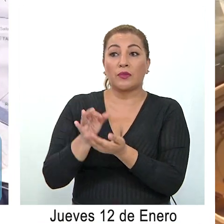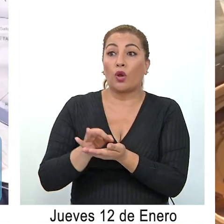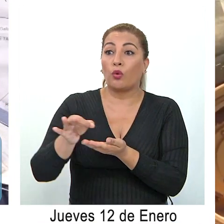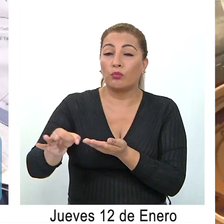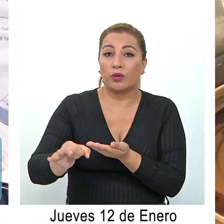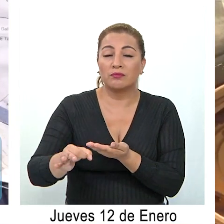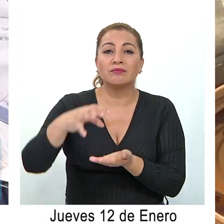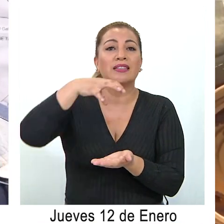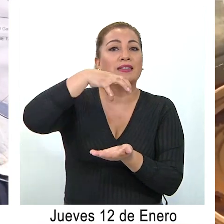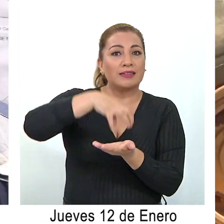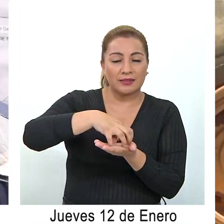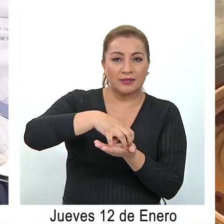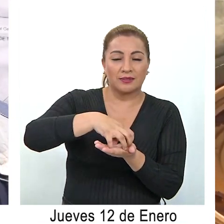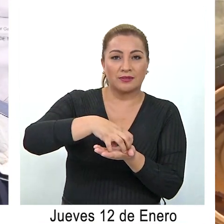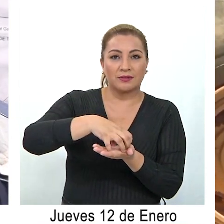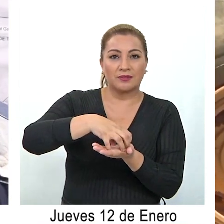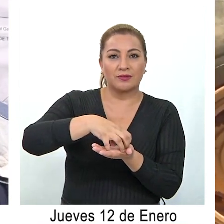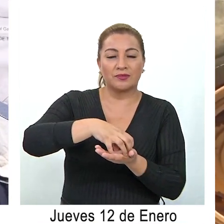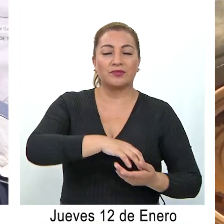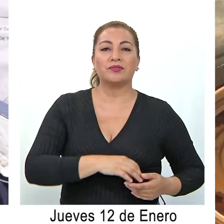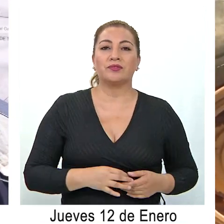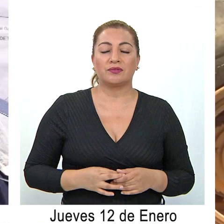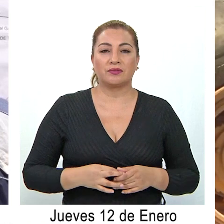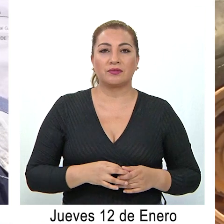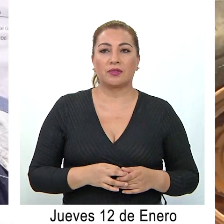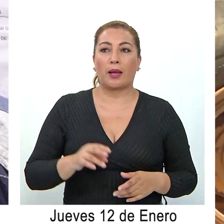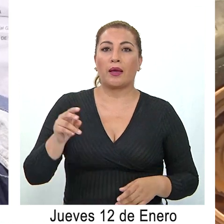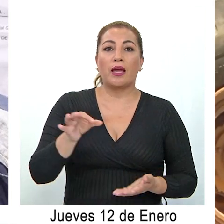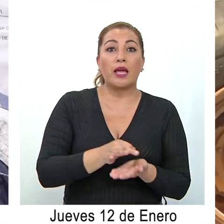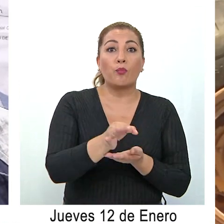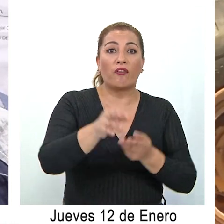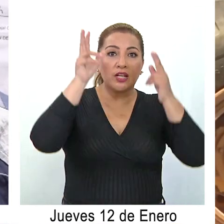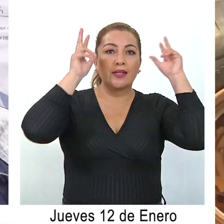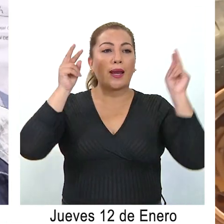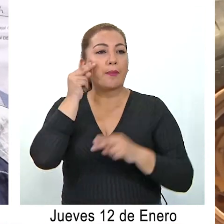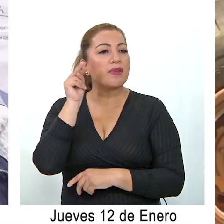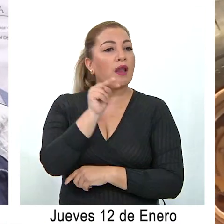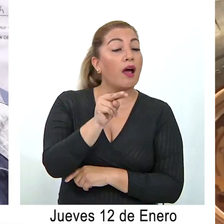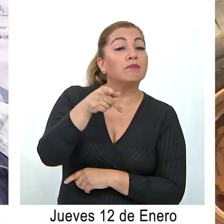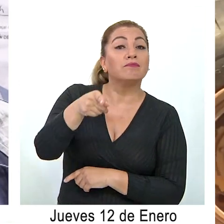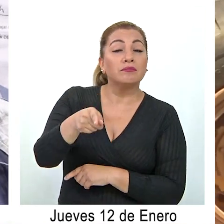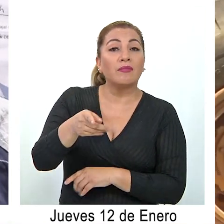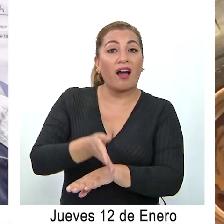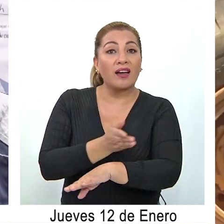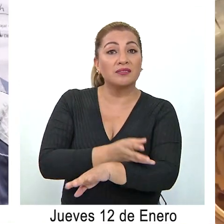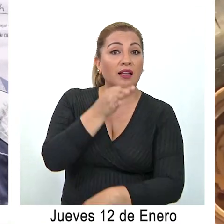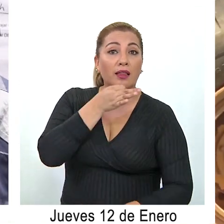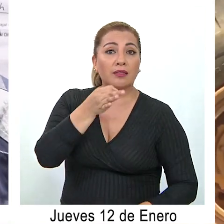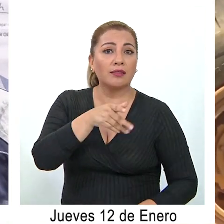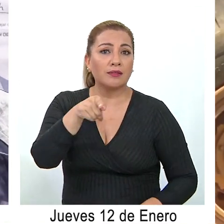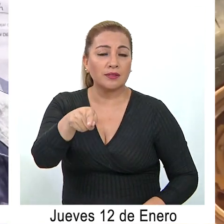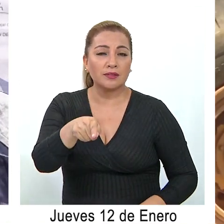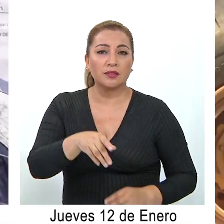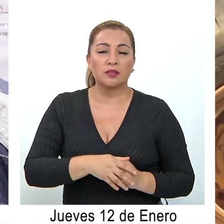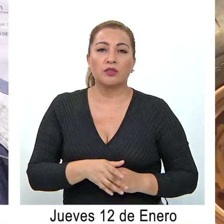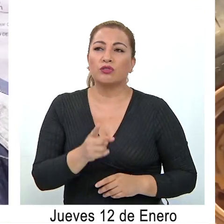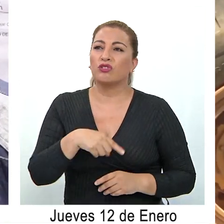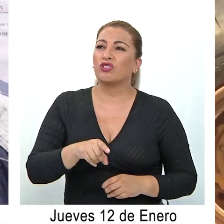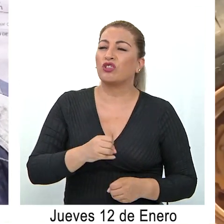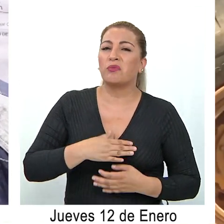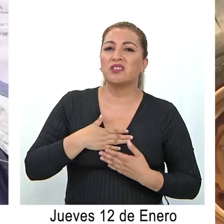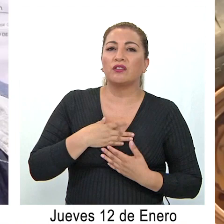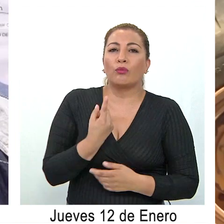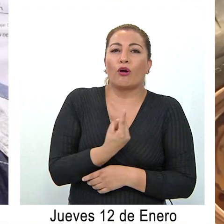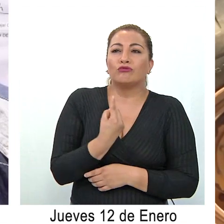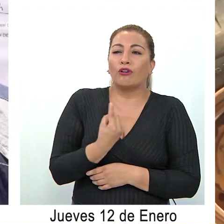provinciales y regionales, en fijarse en La Tirana, ya que, como lo dije también, nos sentíamos un